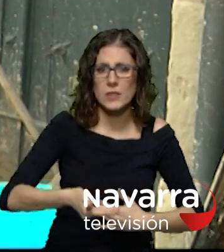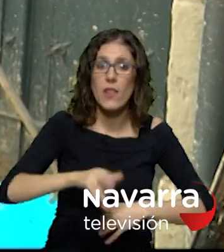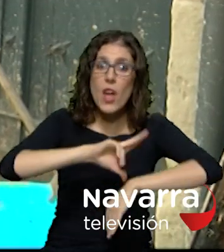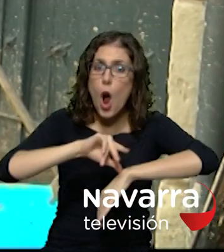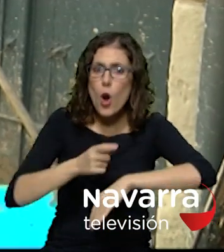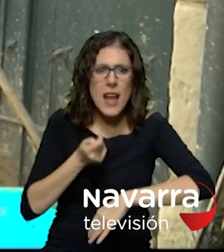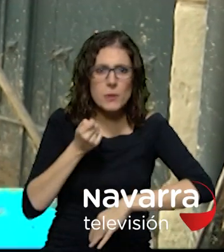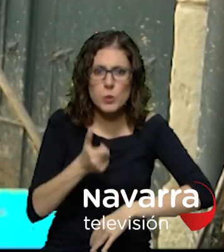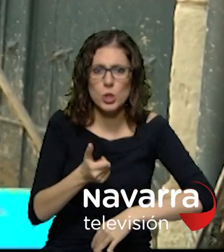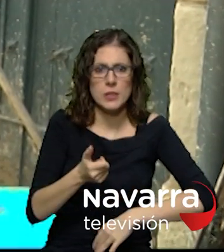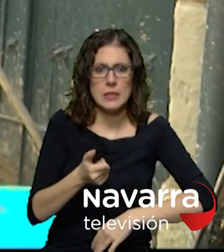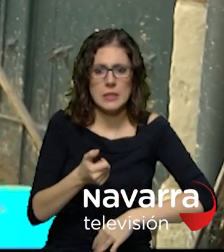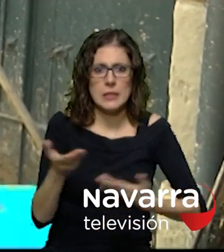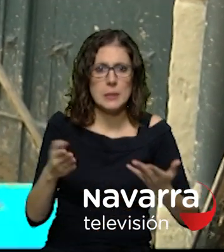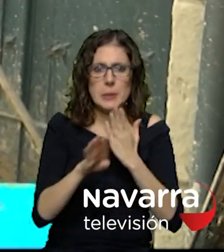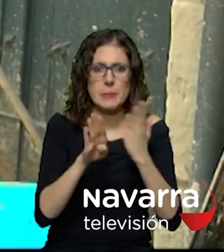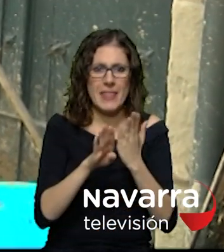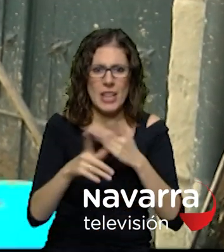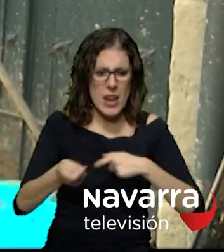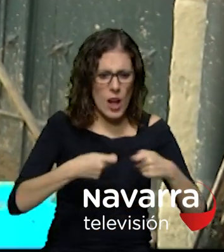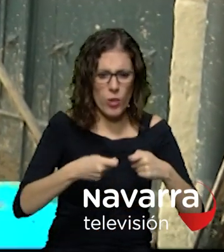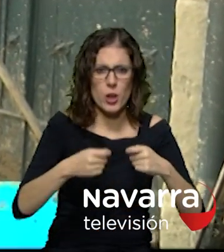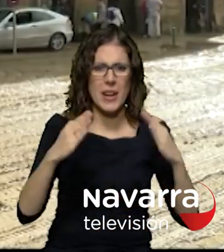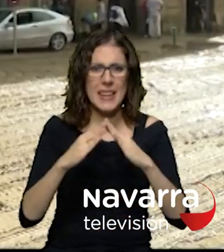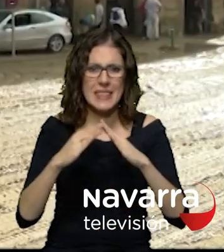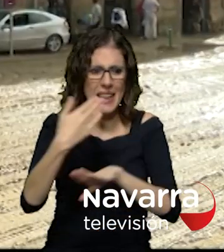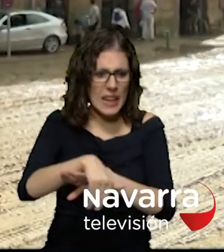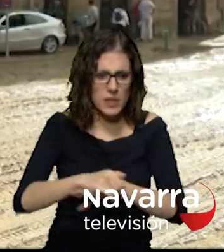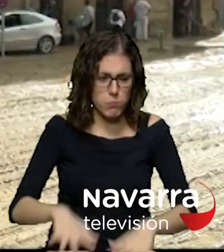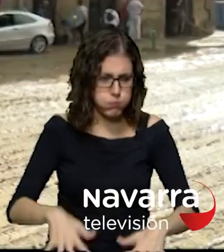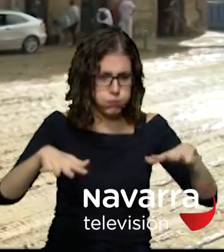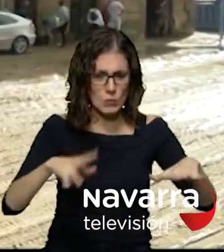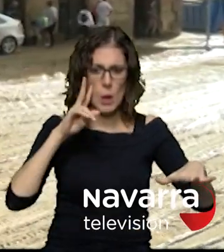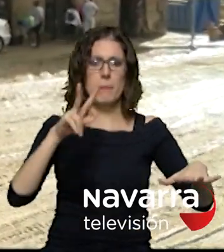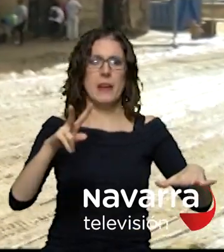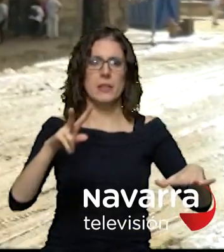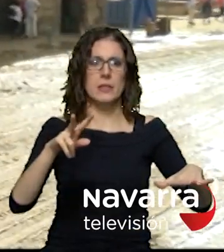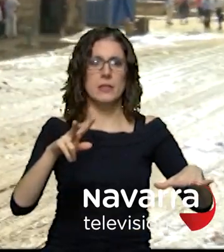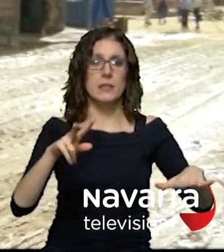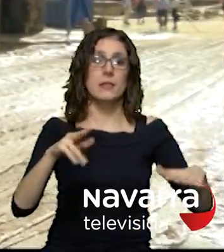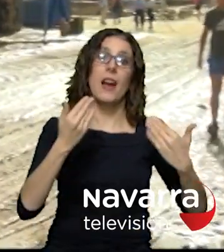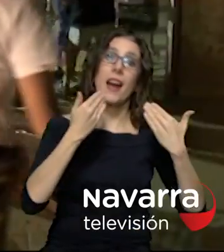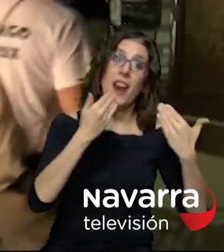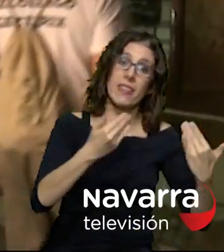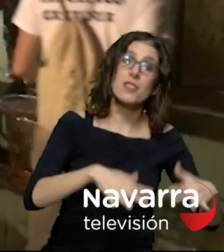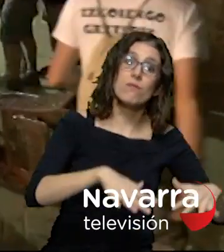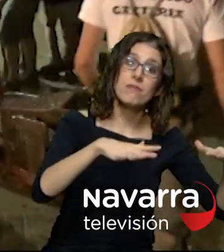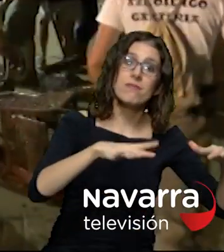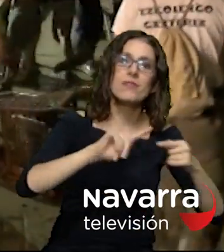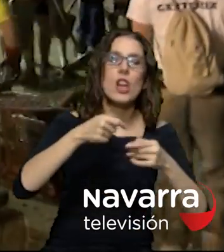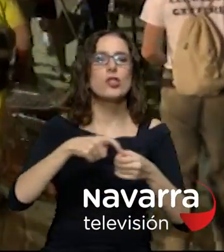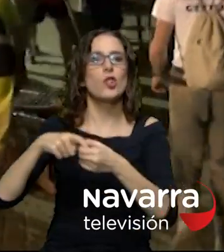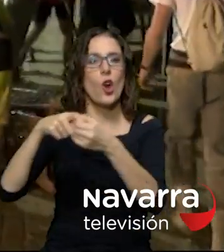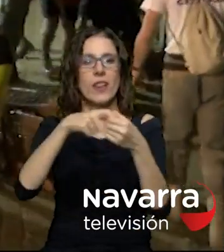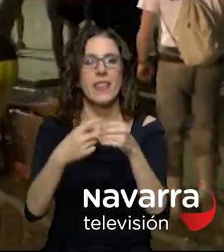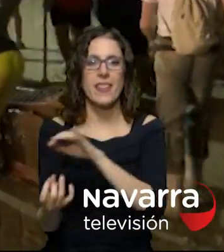vieron anegados sus negocios, sus calles o viviendas Fue entonces cuando la catástrofe dio lugar a la solidaridad El pueblo se ha